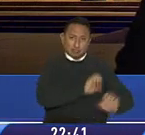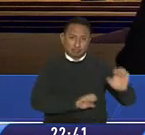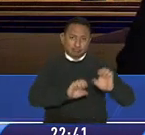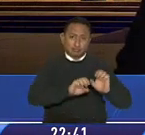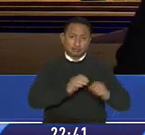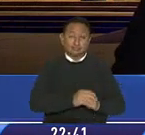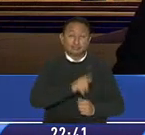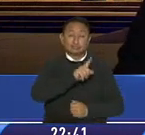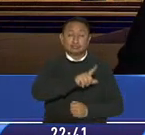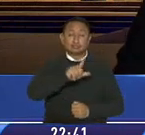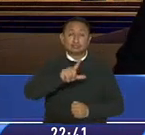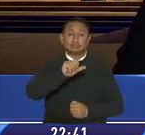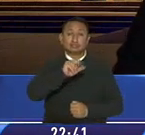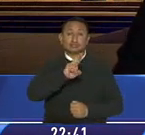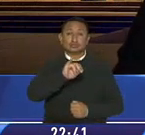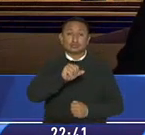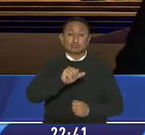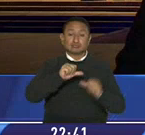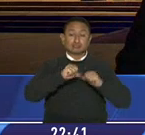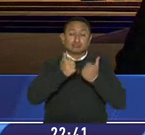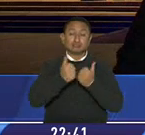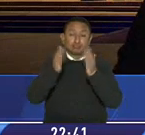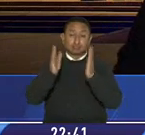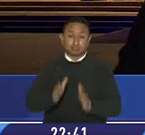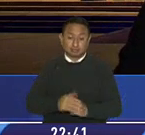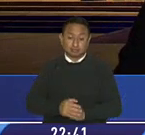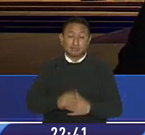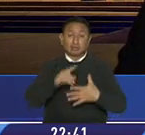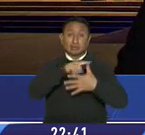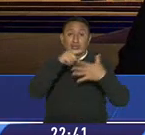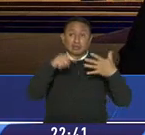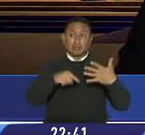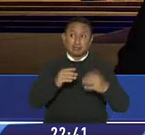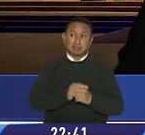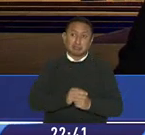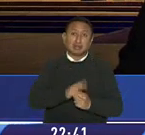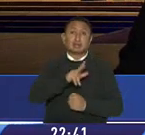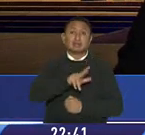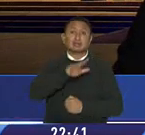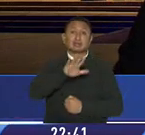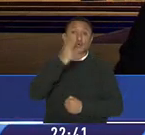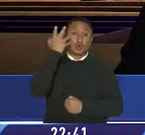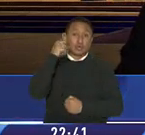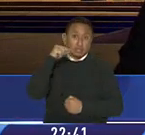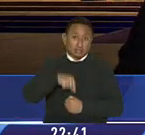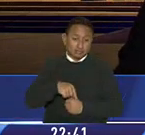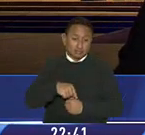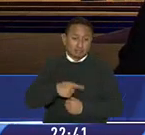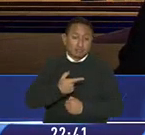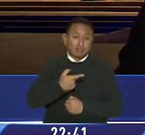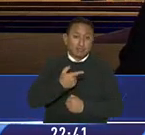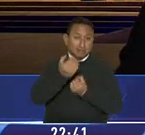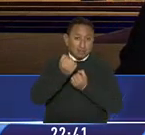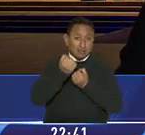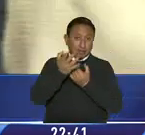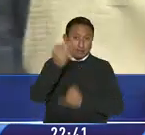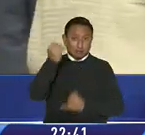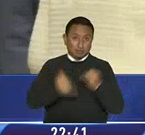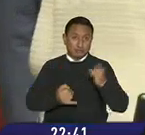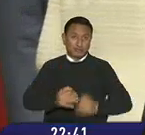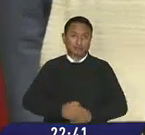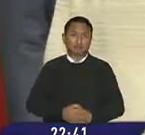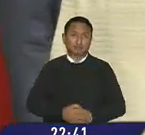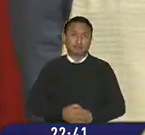Guadalupe los asambleístas que incorporan la misma tendrán alrededor de 35 días para pasar su informe definitivo